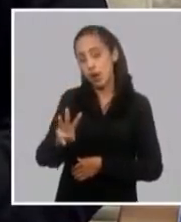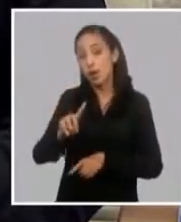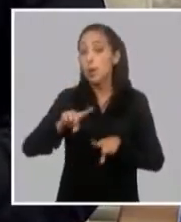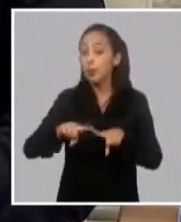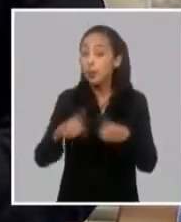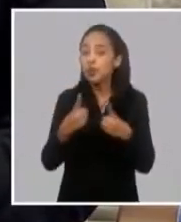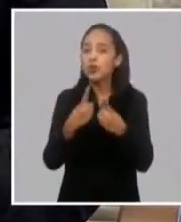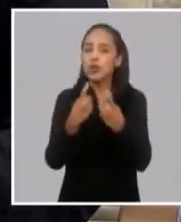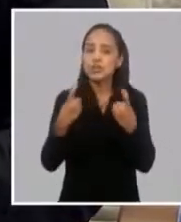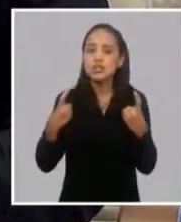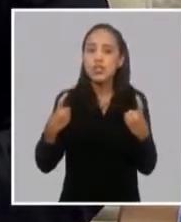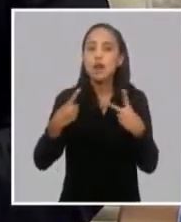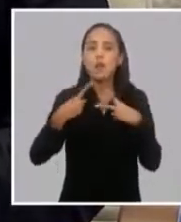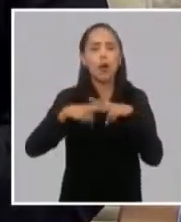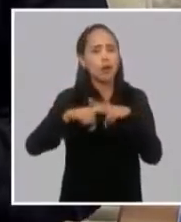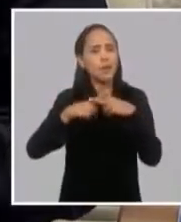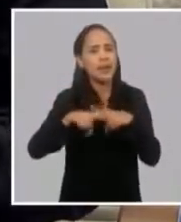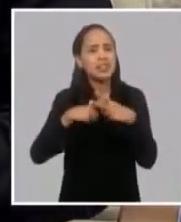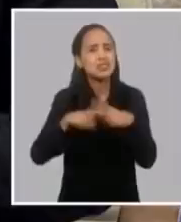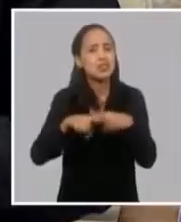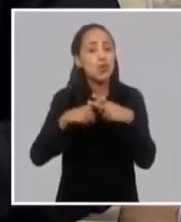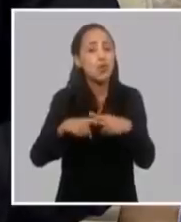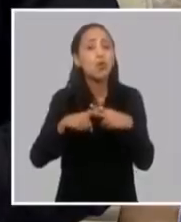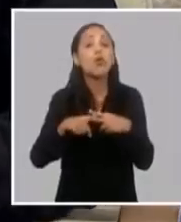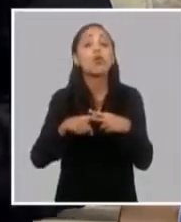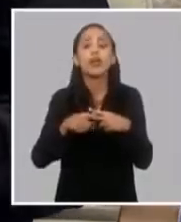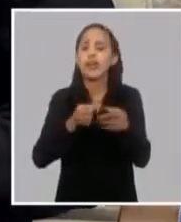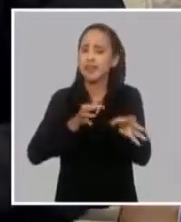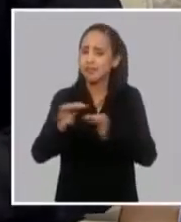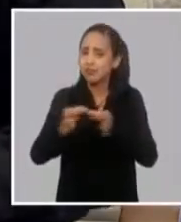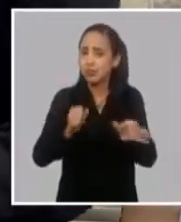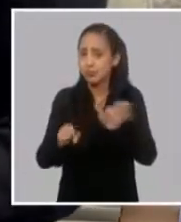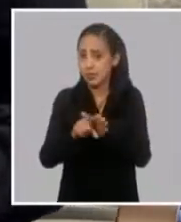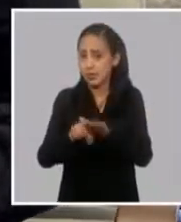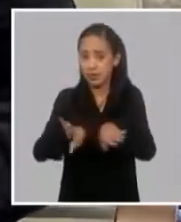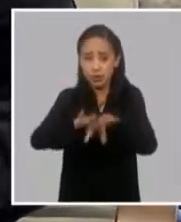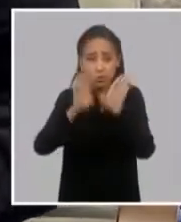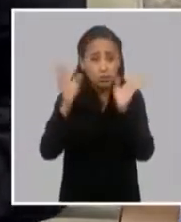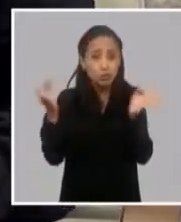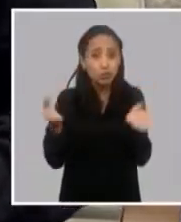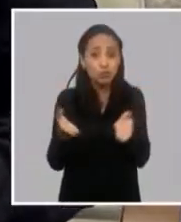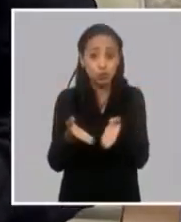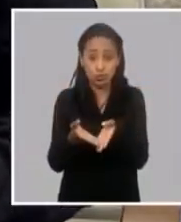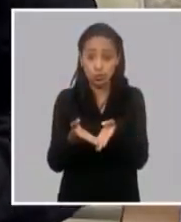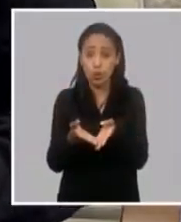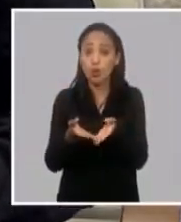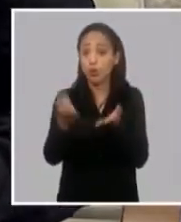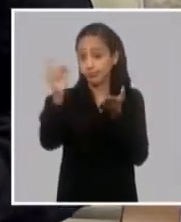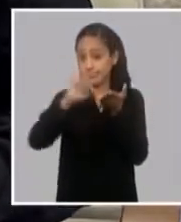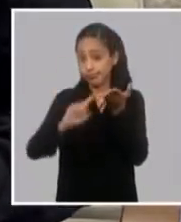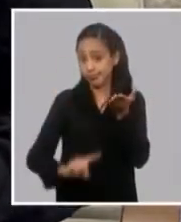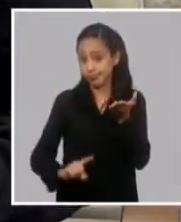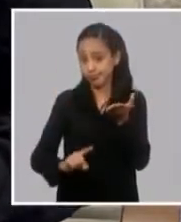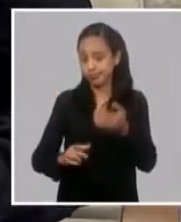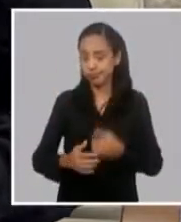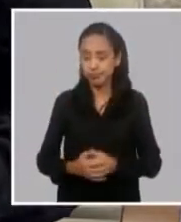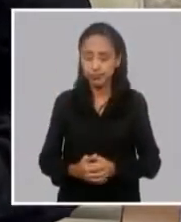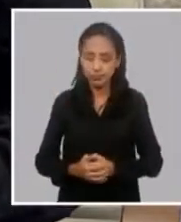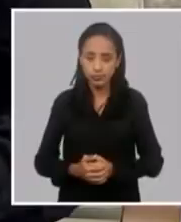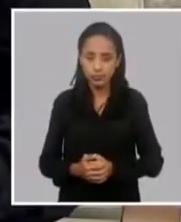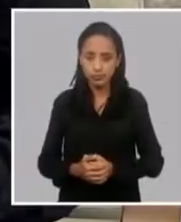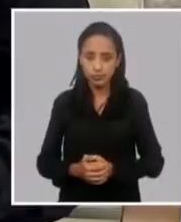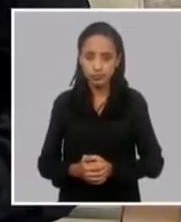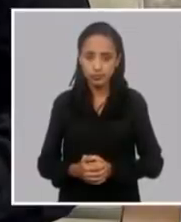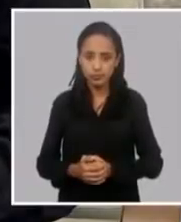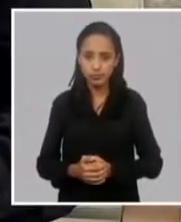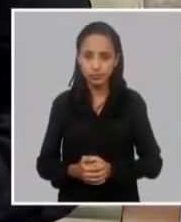reparación y de puesta en marcha de todo el equipamiento y todas las máquinas que tenemos paralizadas.